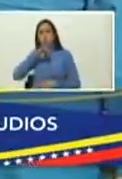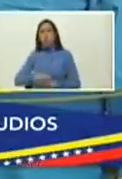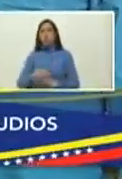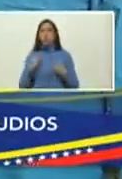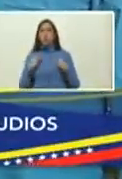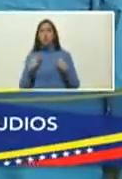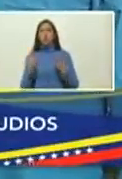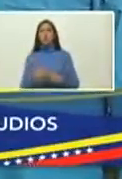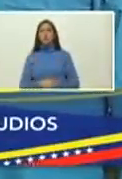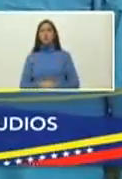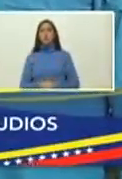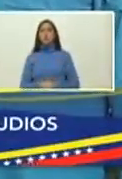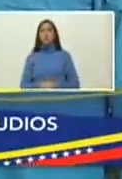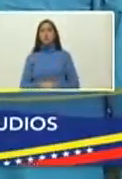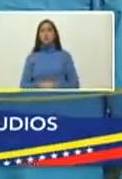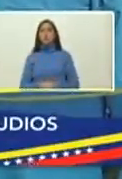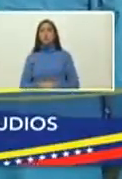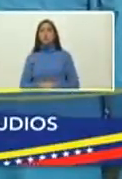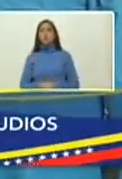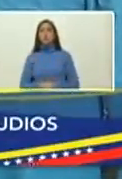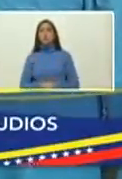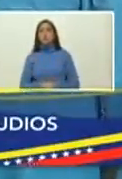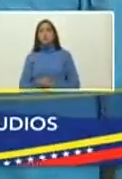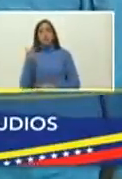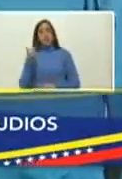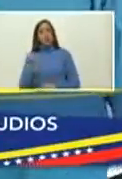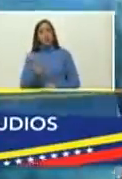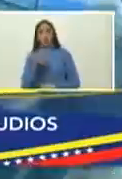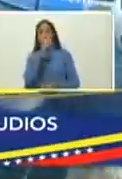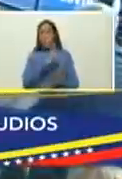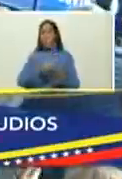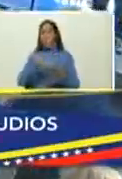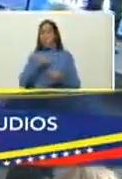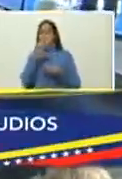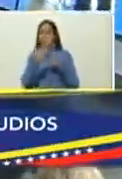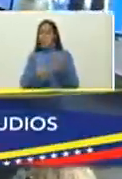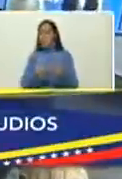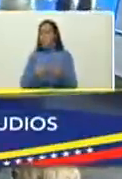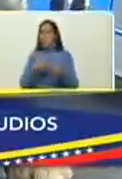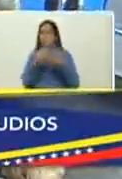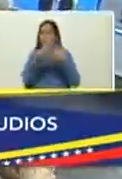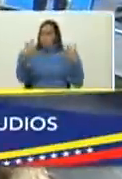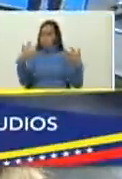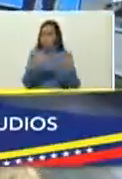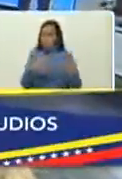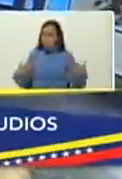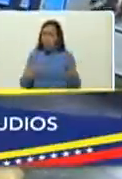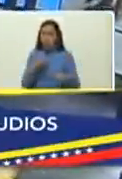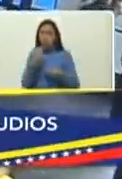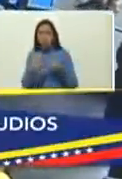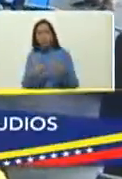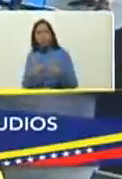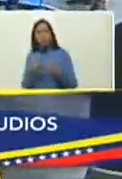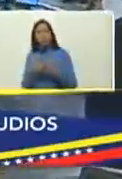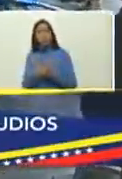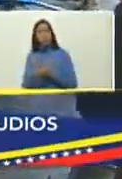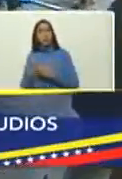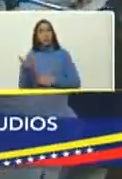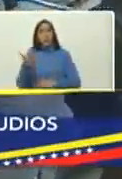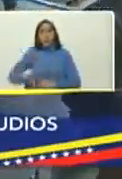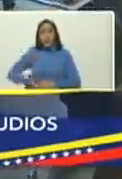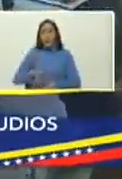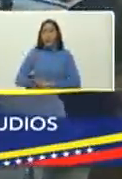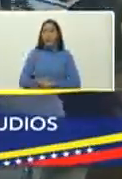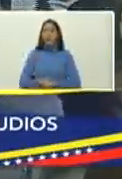desgarradora y dueña de un magnífico aliento poético que maneja con gran sapienza un concentrado y a la vez vertiginoso ritmo